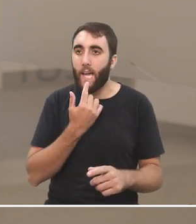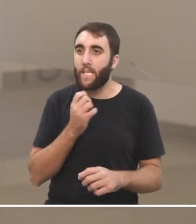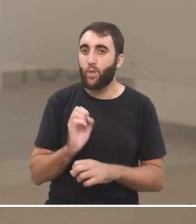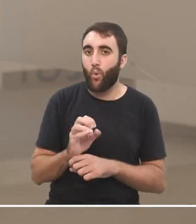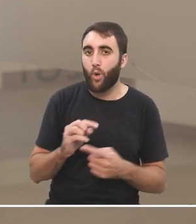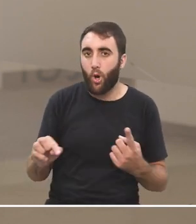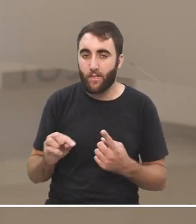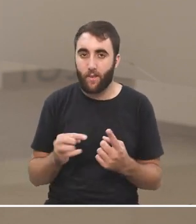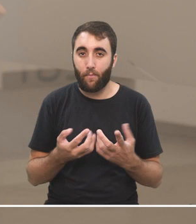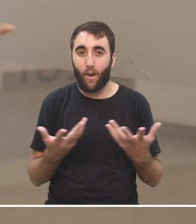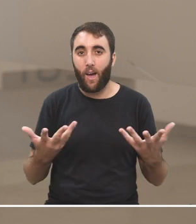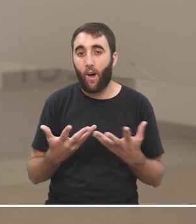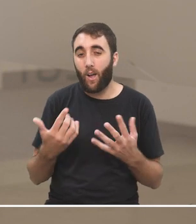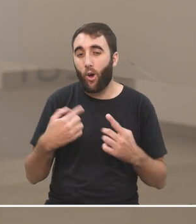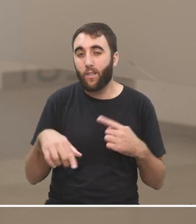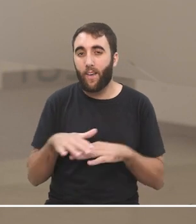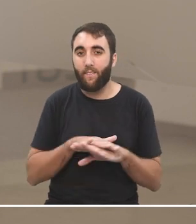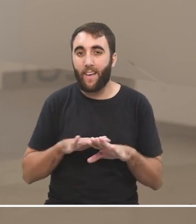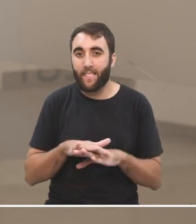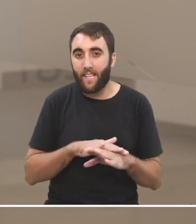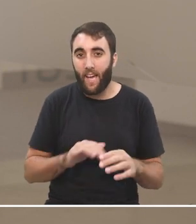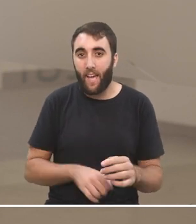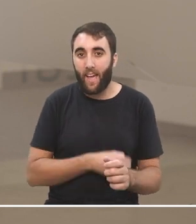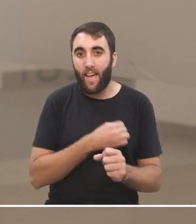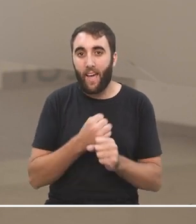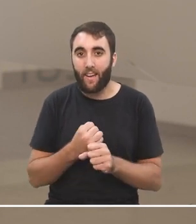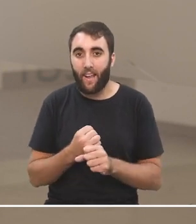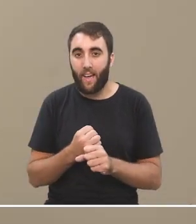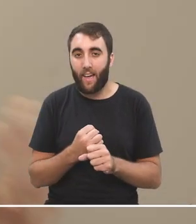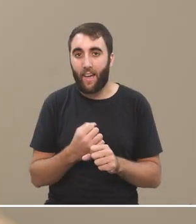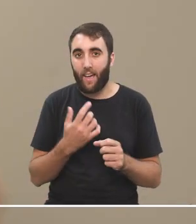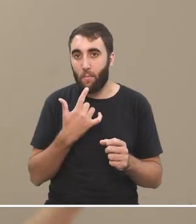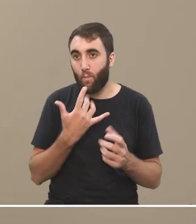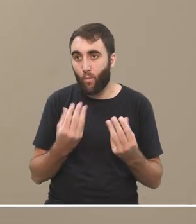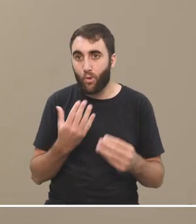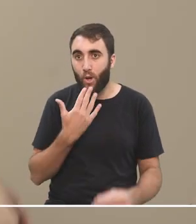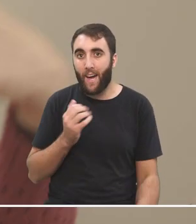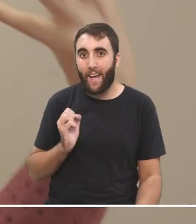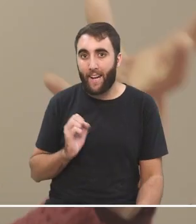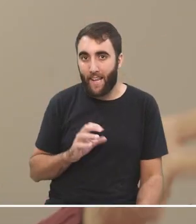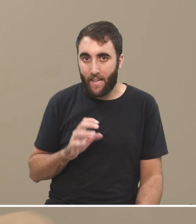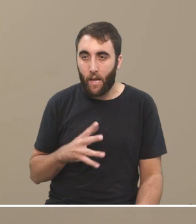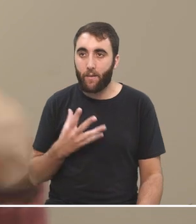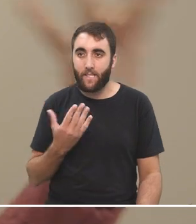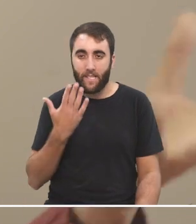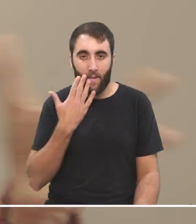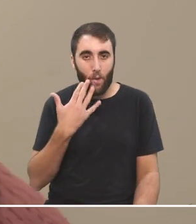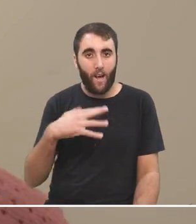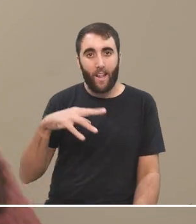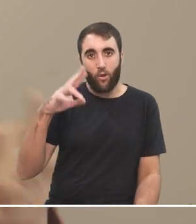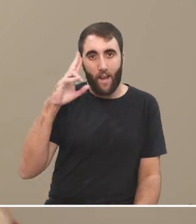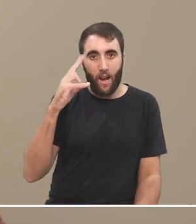antes porque son como bueno cosas básicas e incluso muy criticables porque sabemos que bueno argumentos racionales